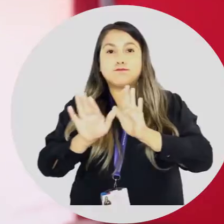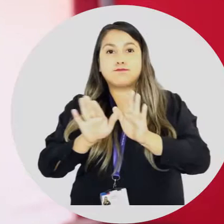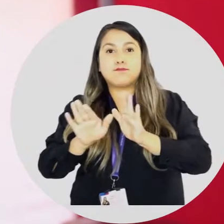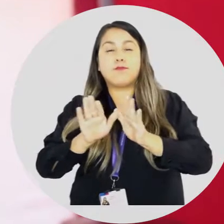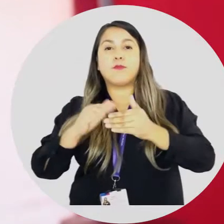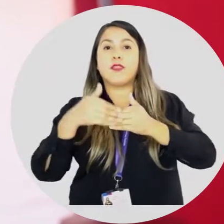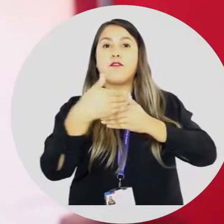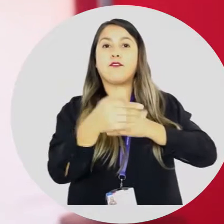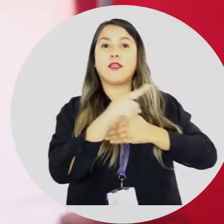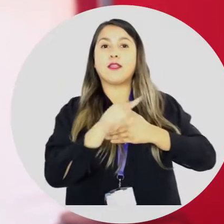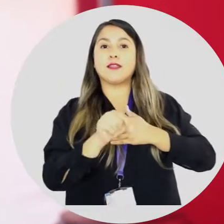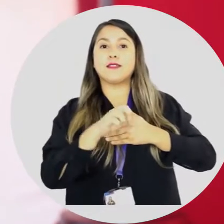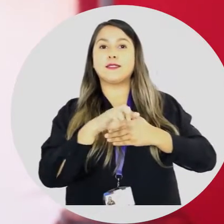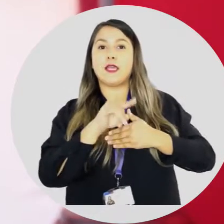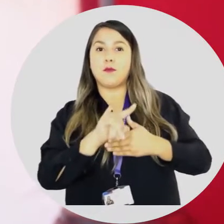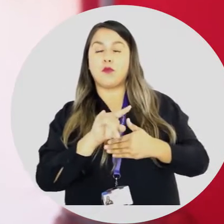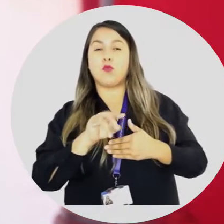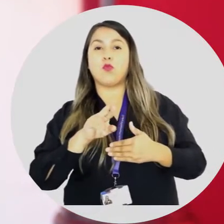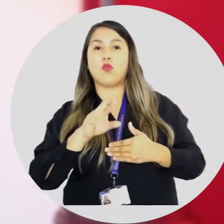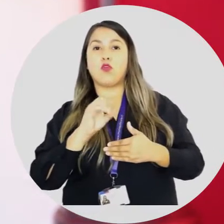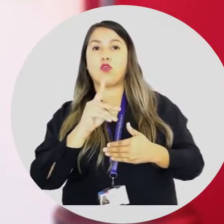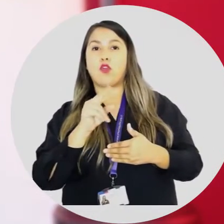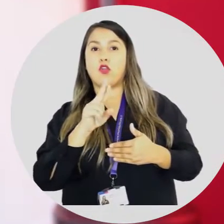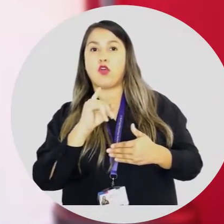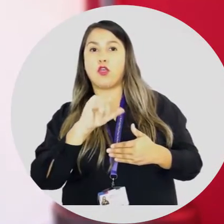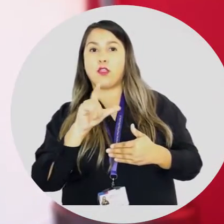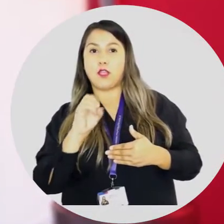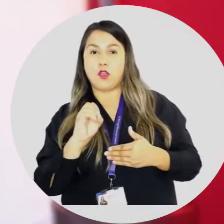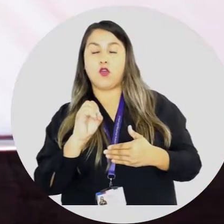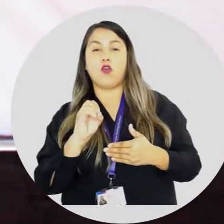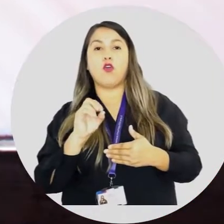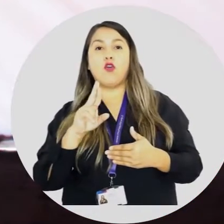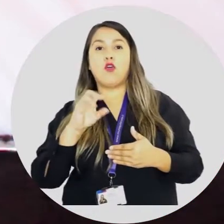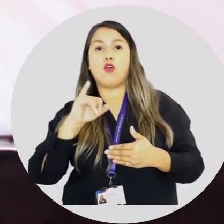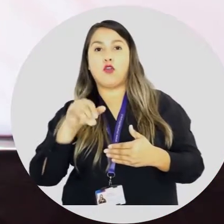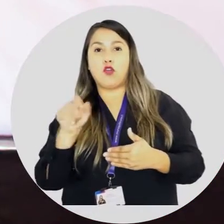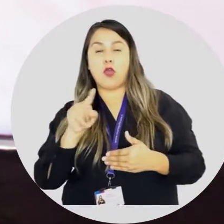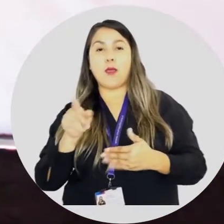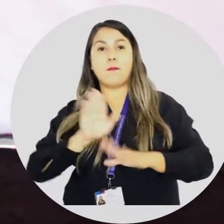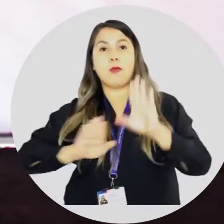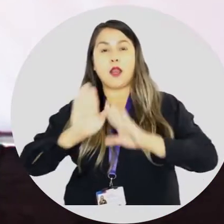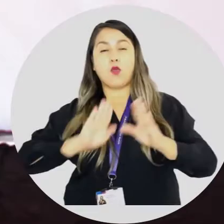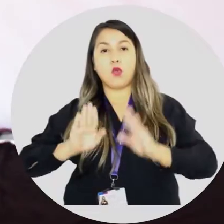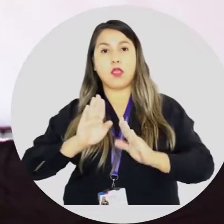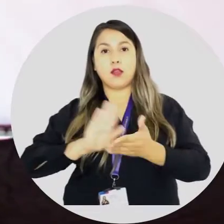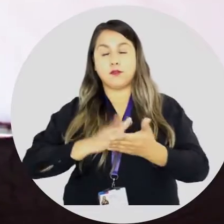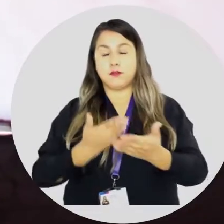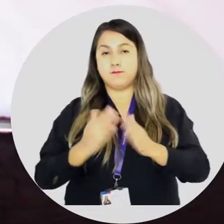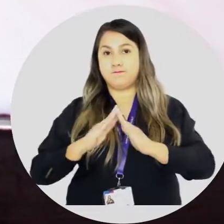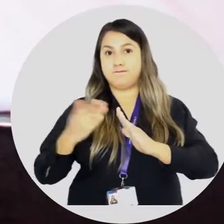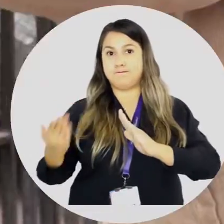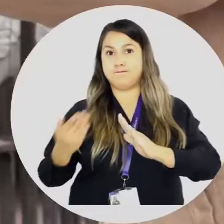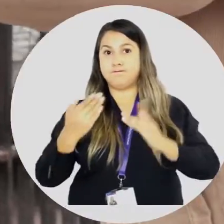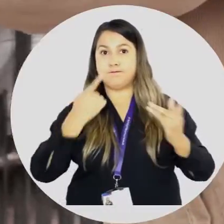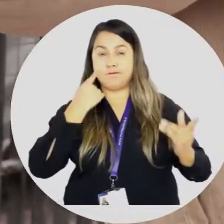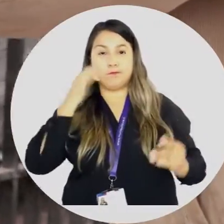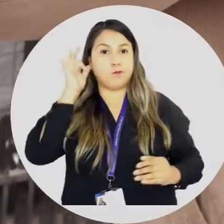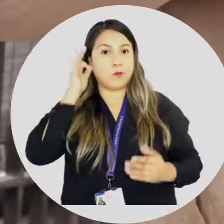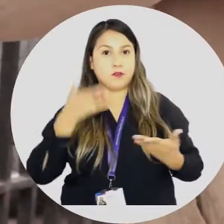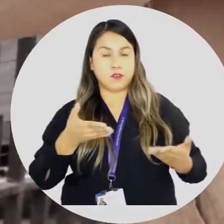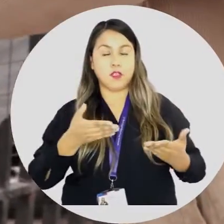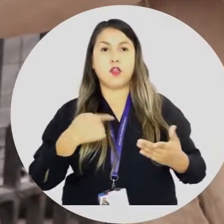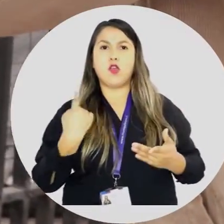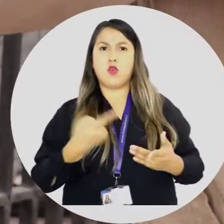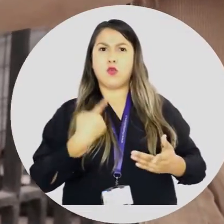Rodrigo Rojas de Negri, a fin de resguardar la salud de las y los vecinos. Nuestra motivación es crear una